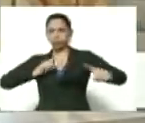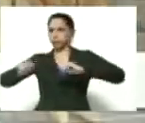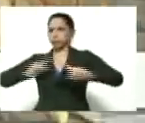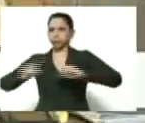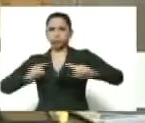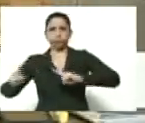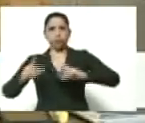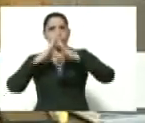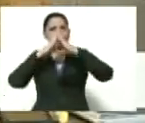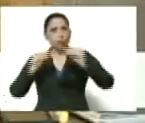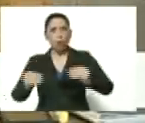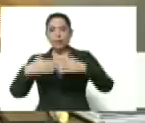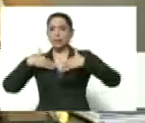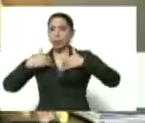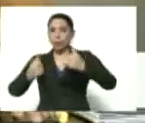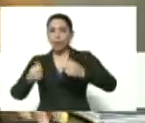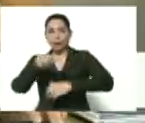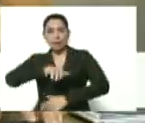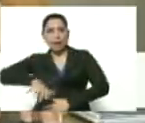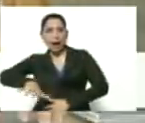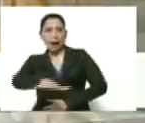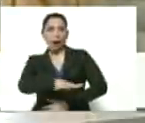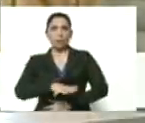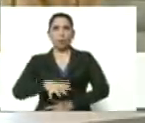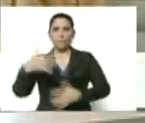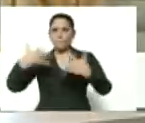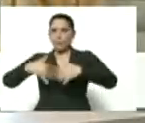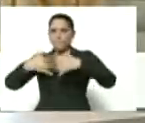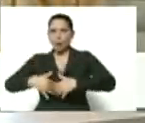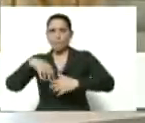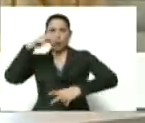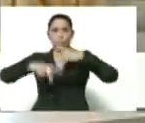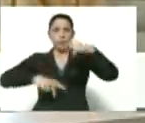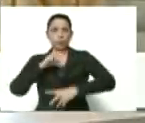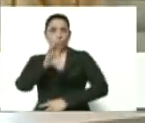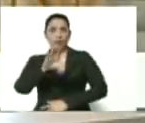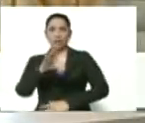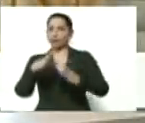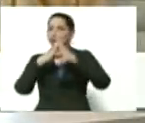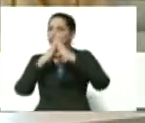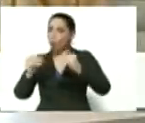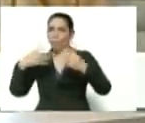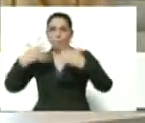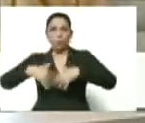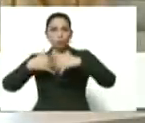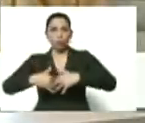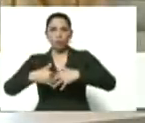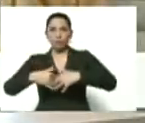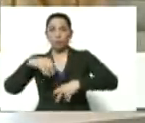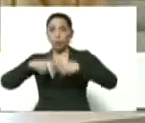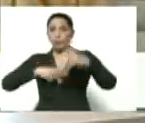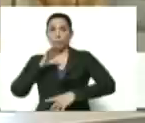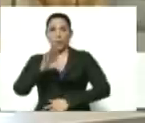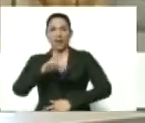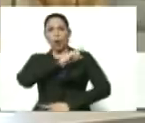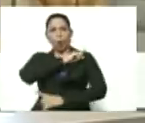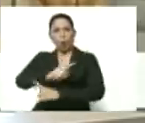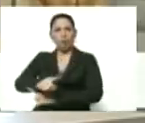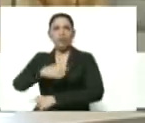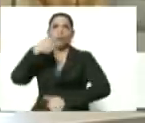con toda la seguridad del caso, motores productivos del país. Todos los motores. Y la orden es